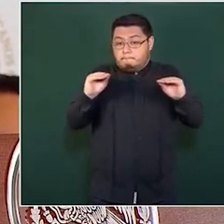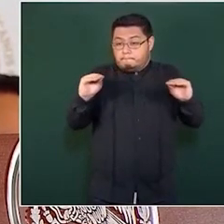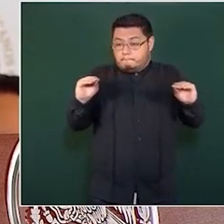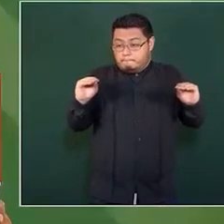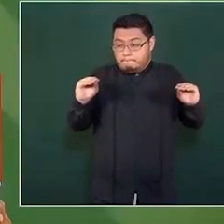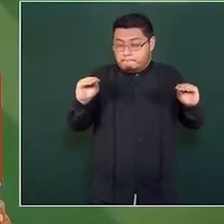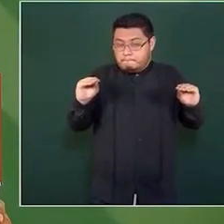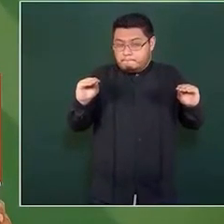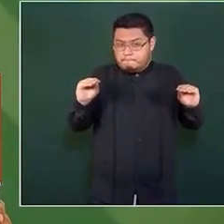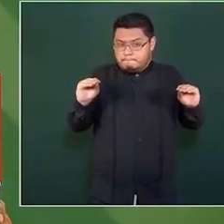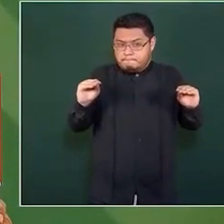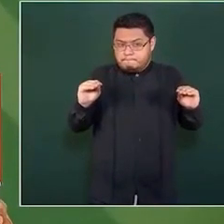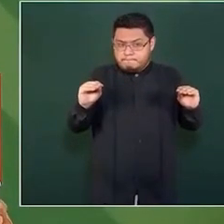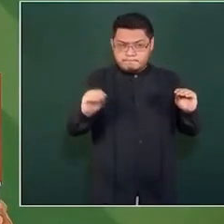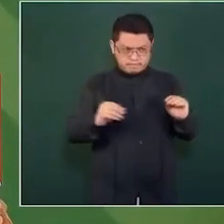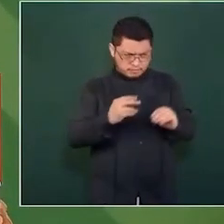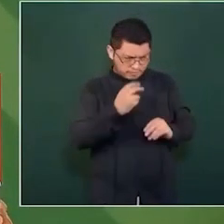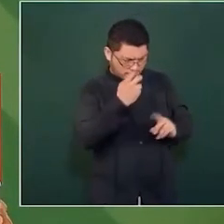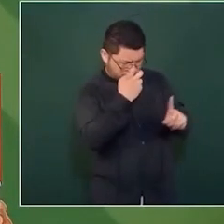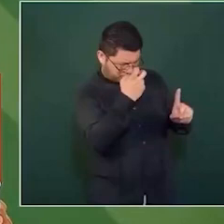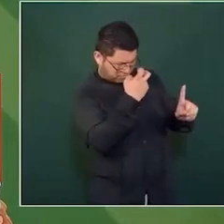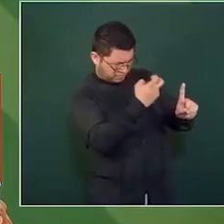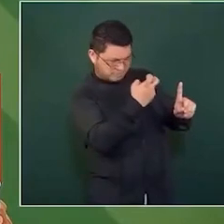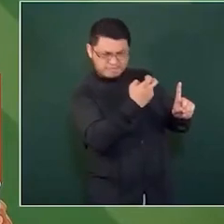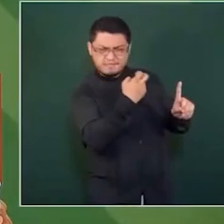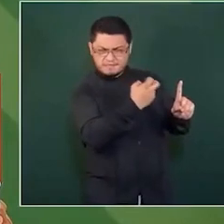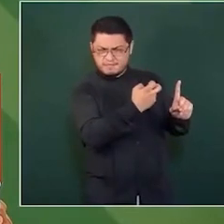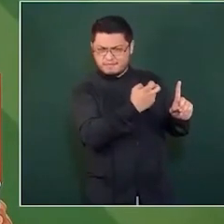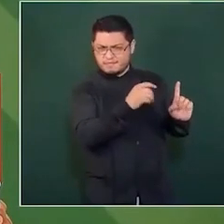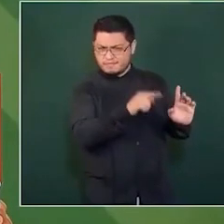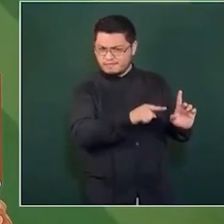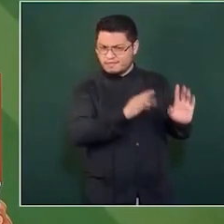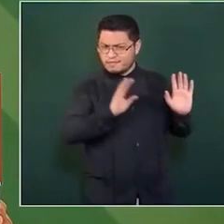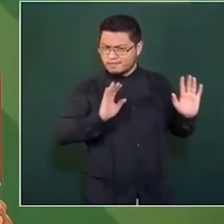si es que existe otra